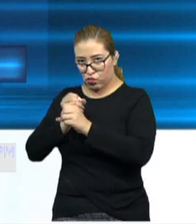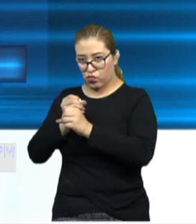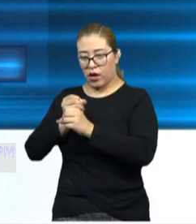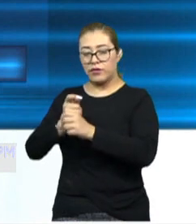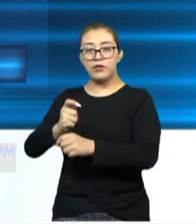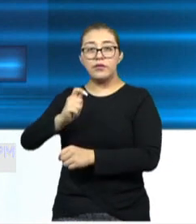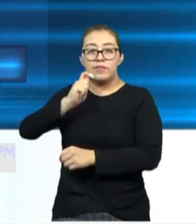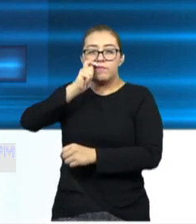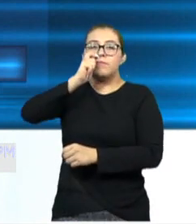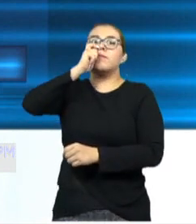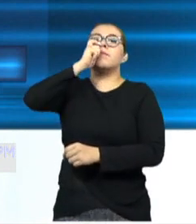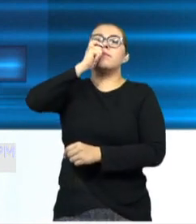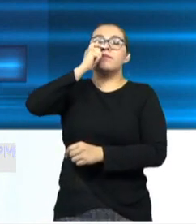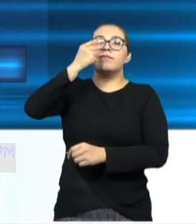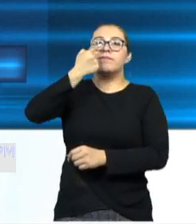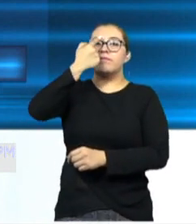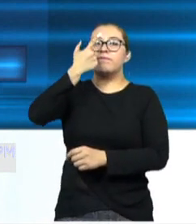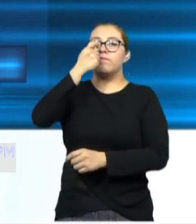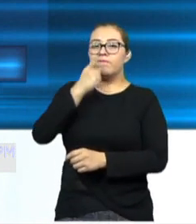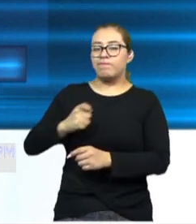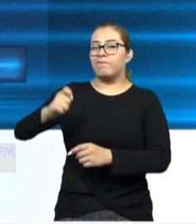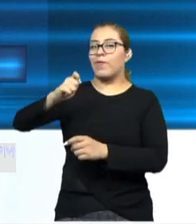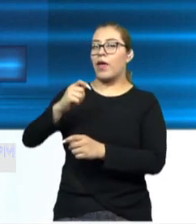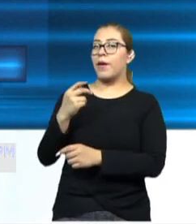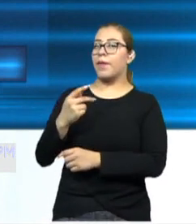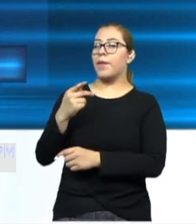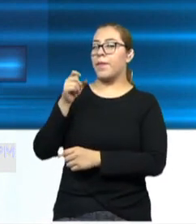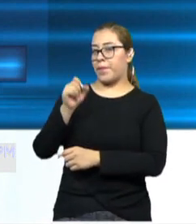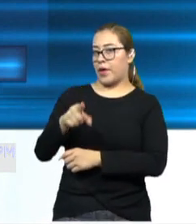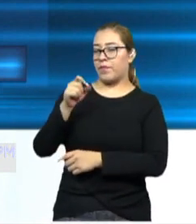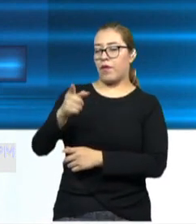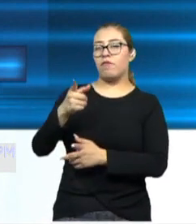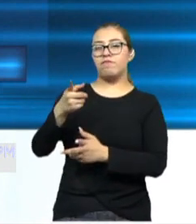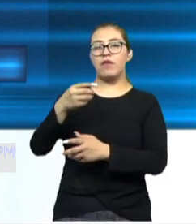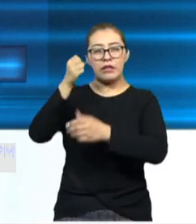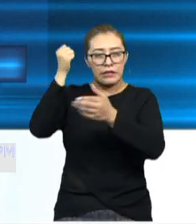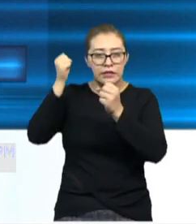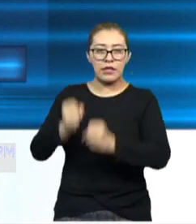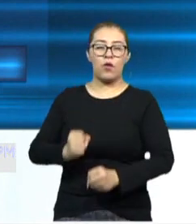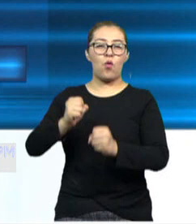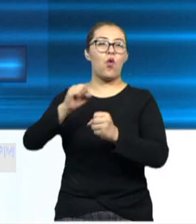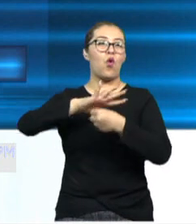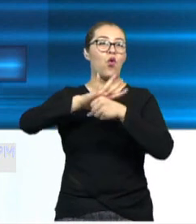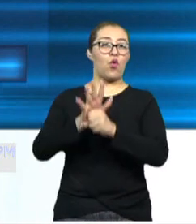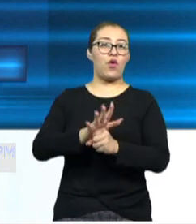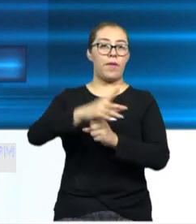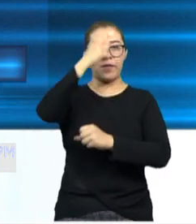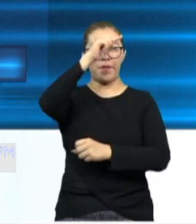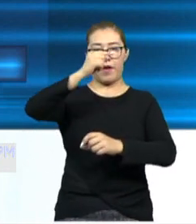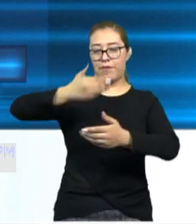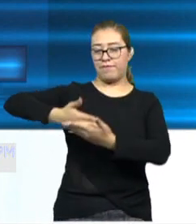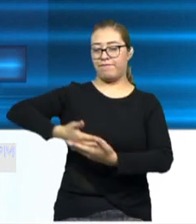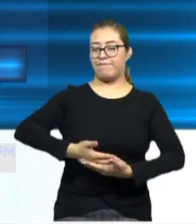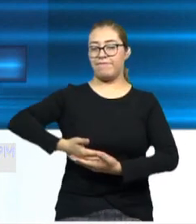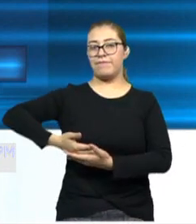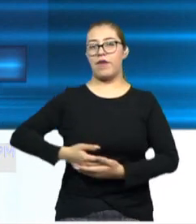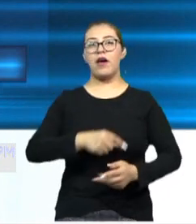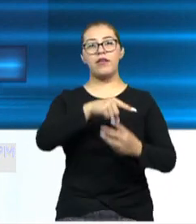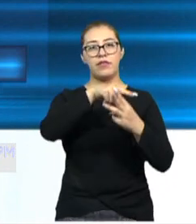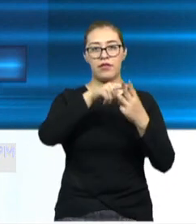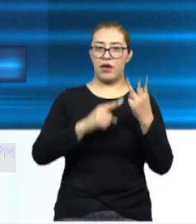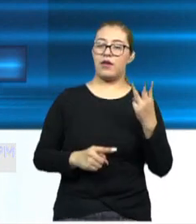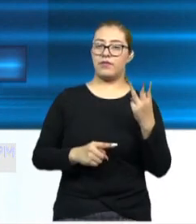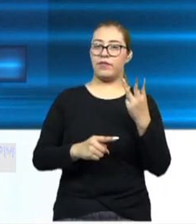confirmatorias a estas tres personas recién nacidas. Y bueno, en este